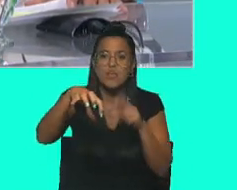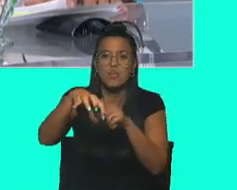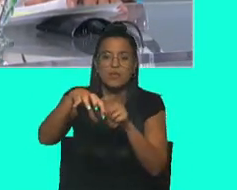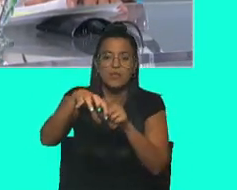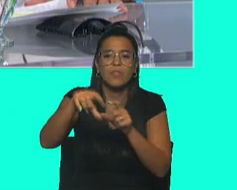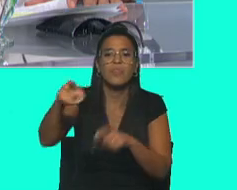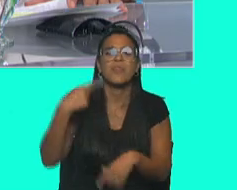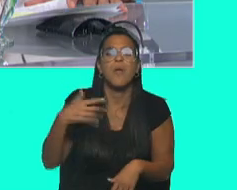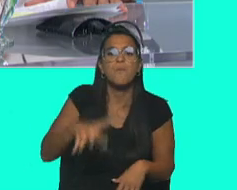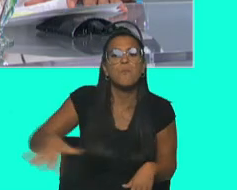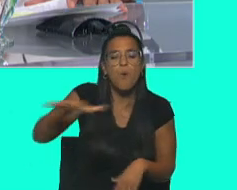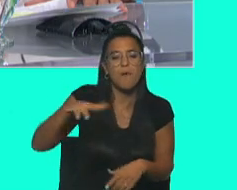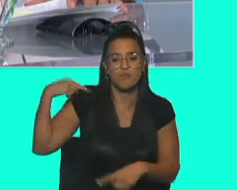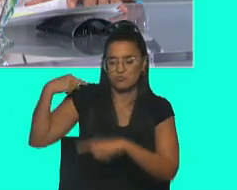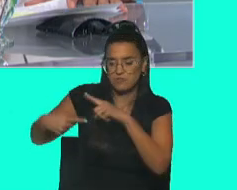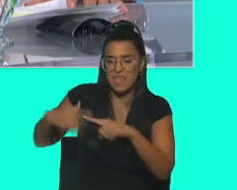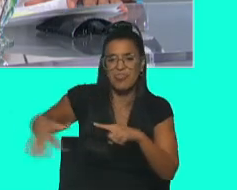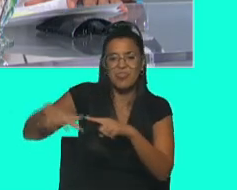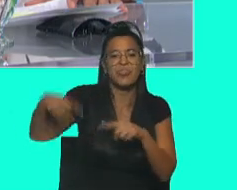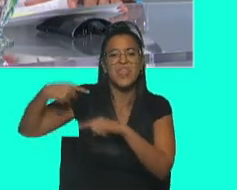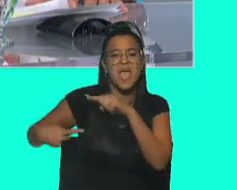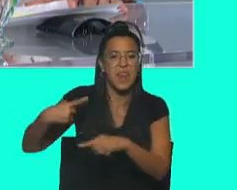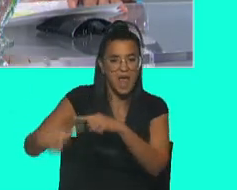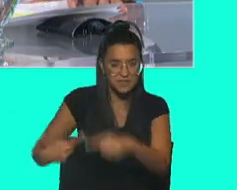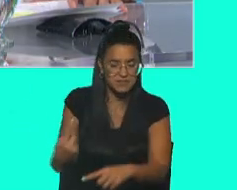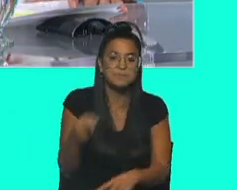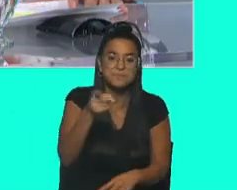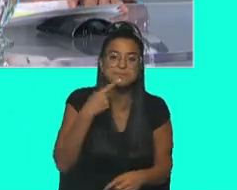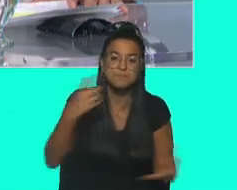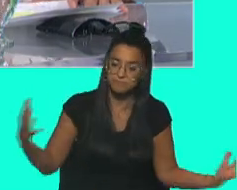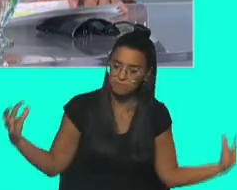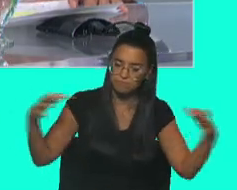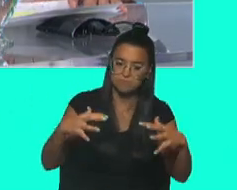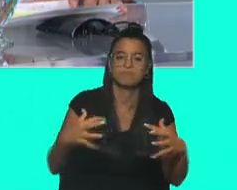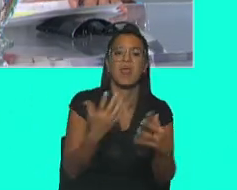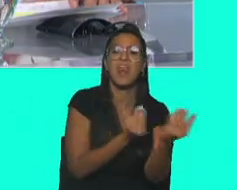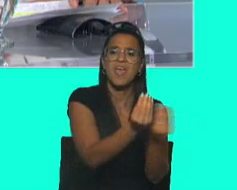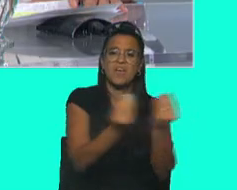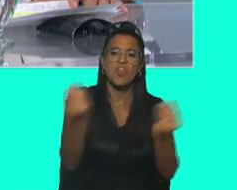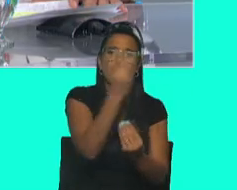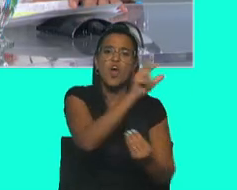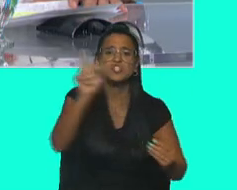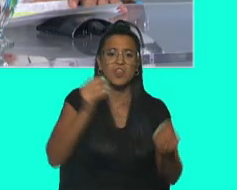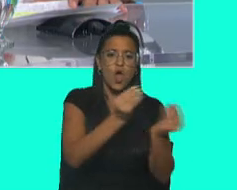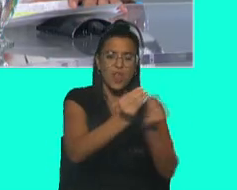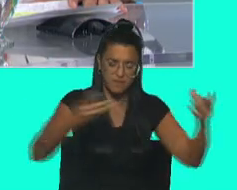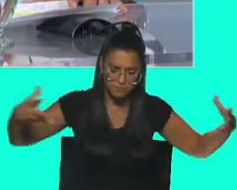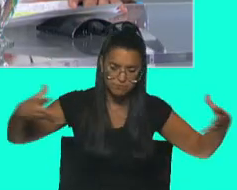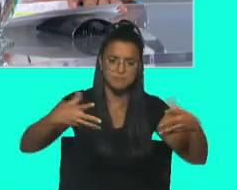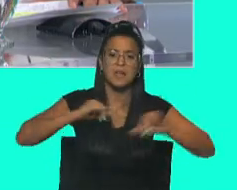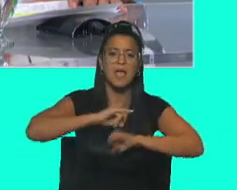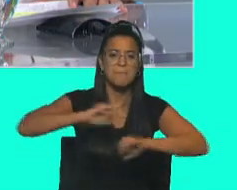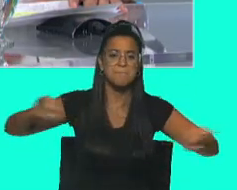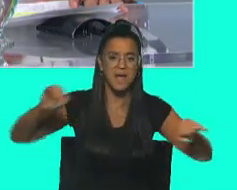indígenas, ¿no? Sobre pueblos indígenas. Tal lo hizo reunido con grandes referentes, más de 200 referentes en campaña